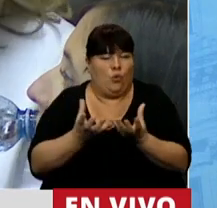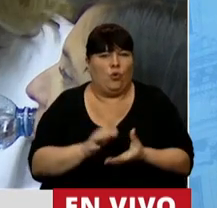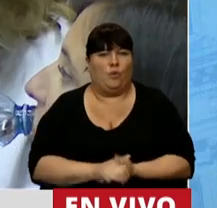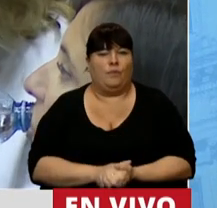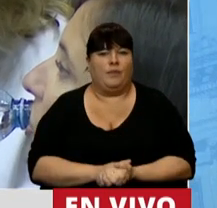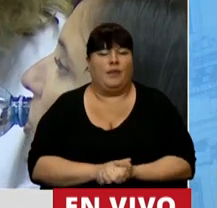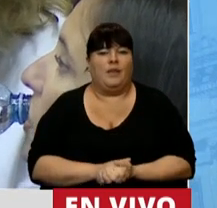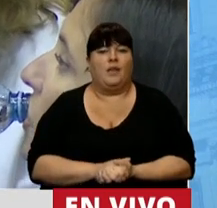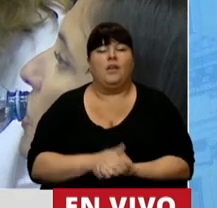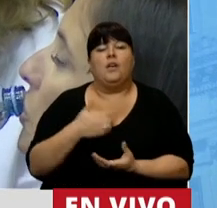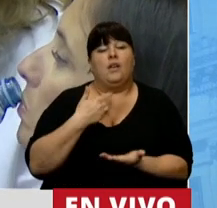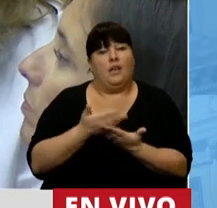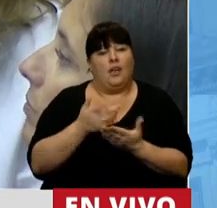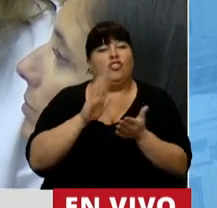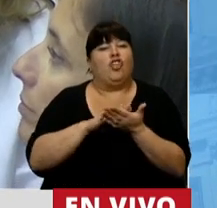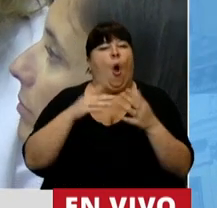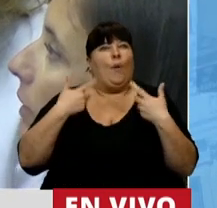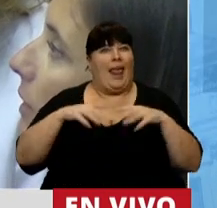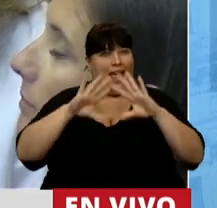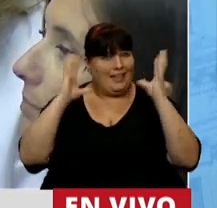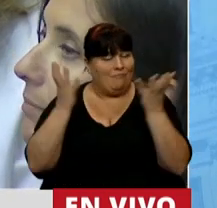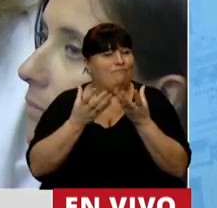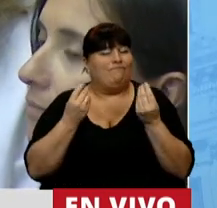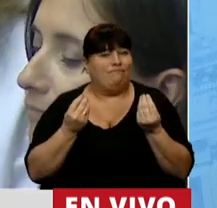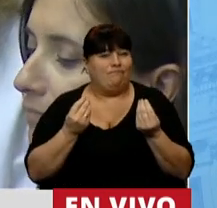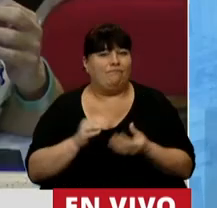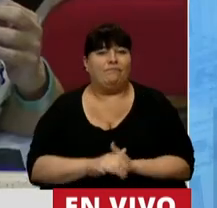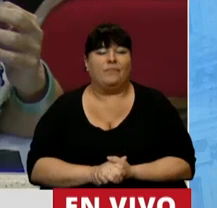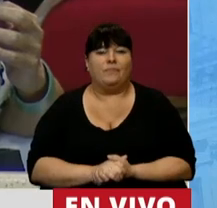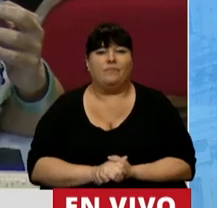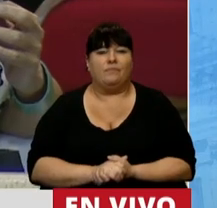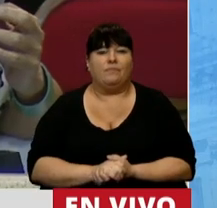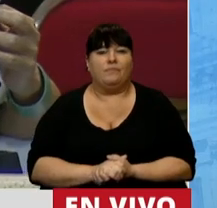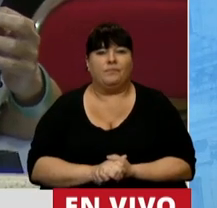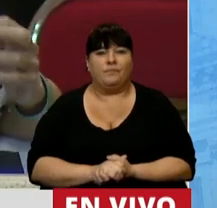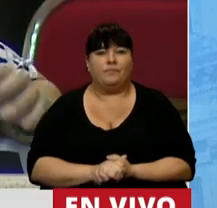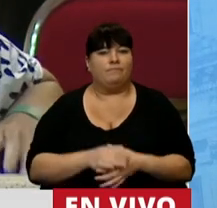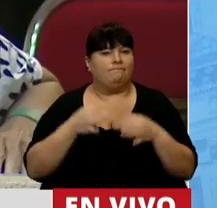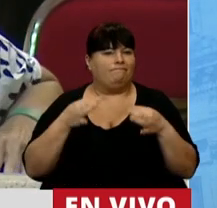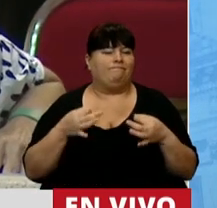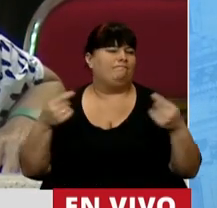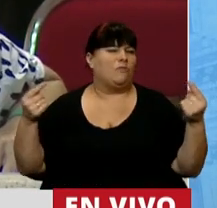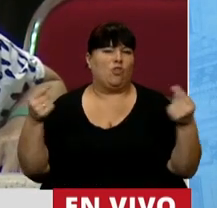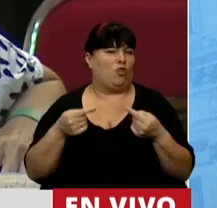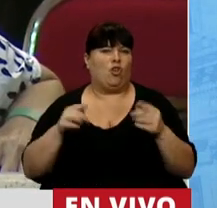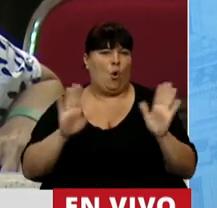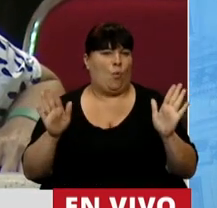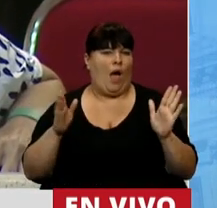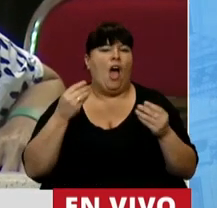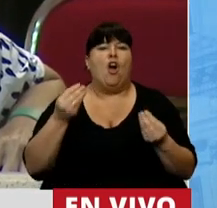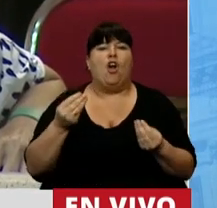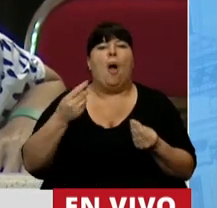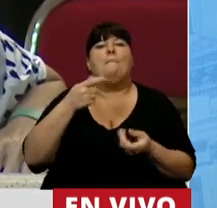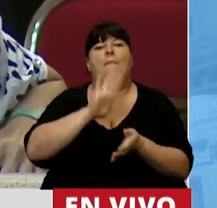El planteo ambientalista es absolutamente incompatible con la